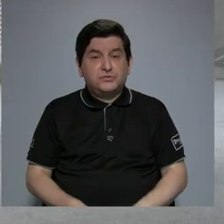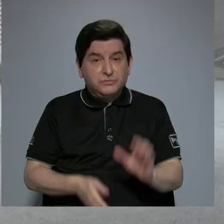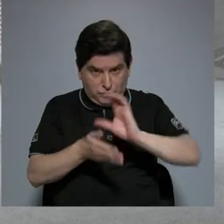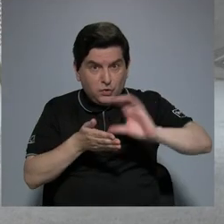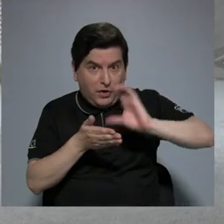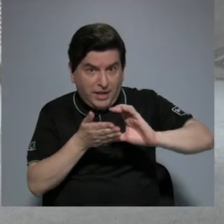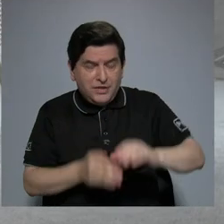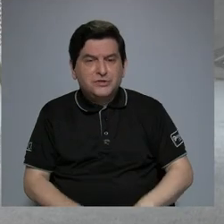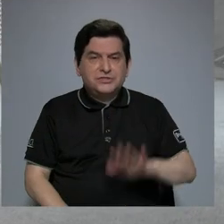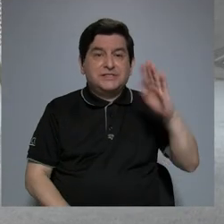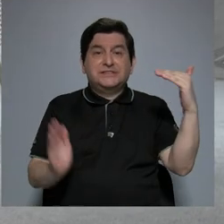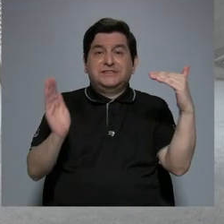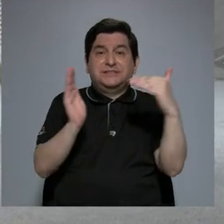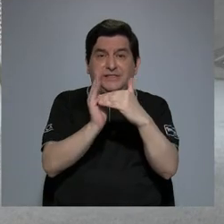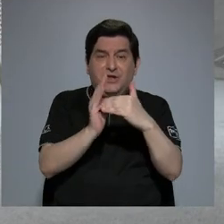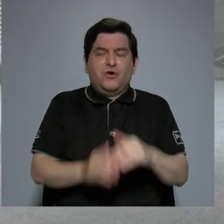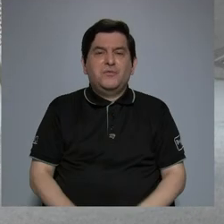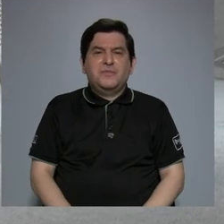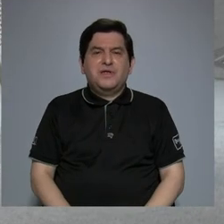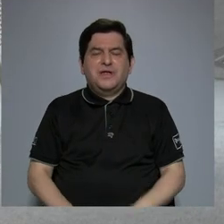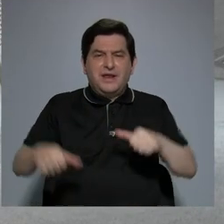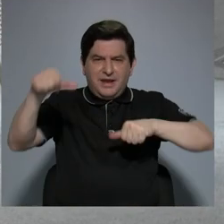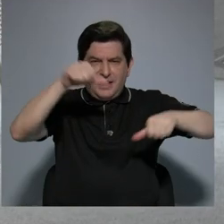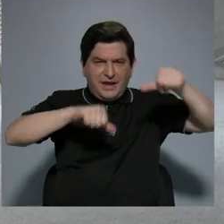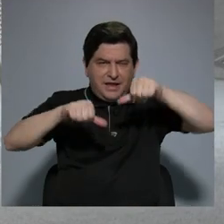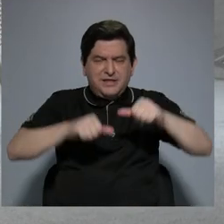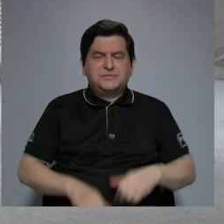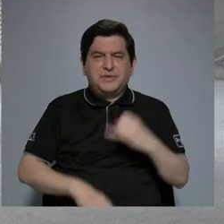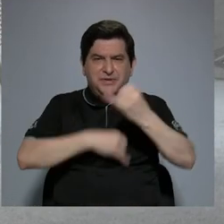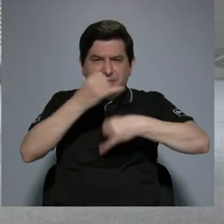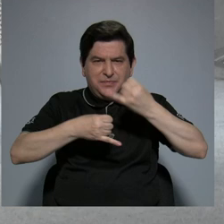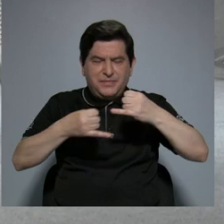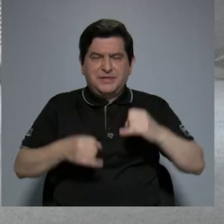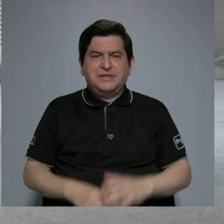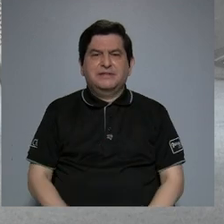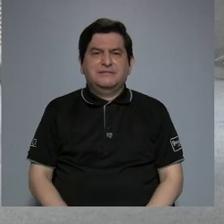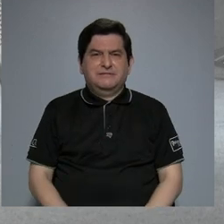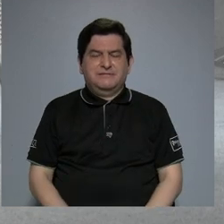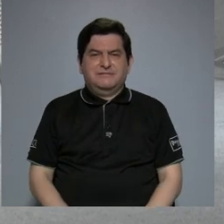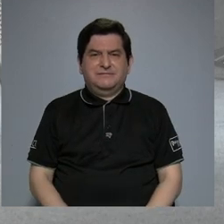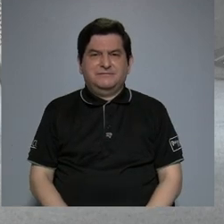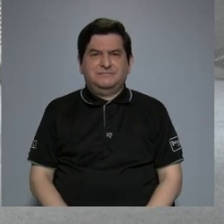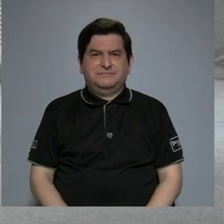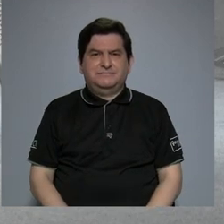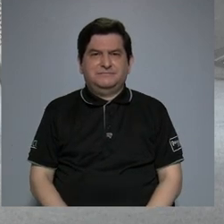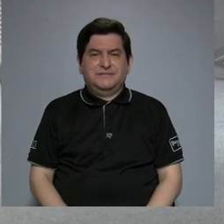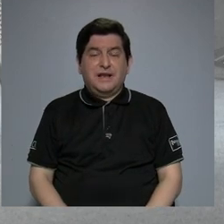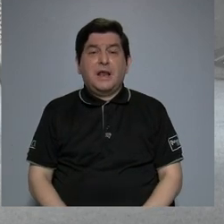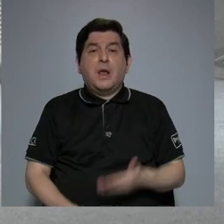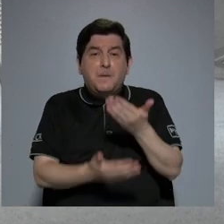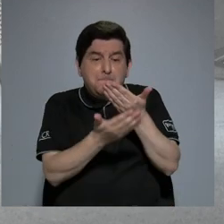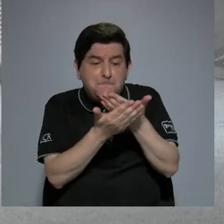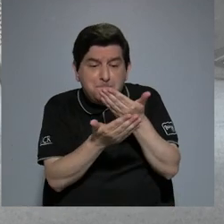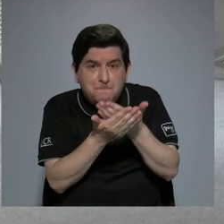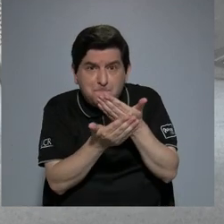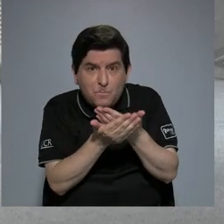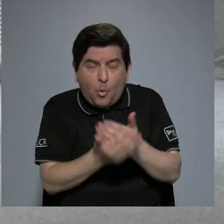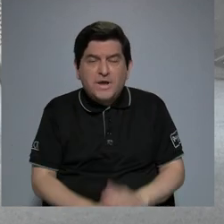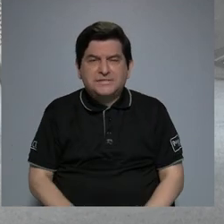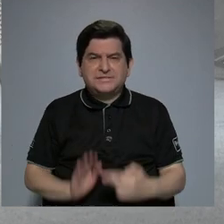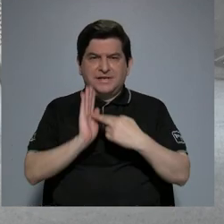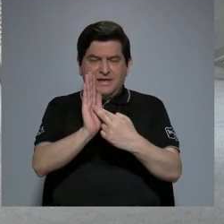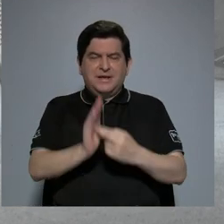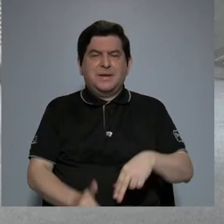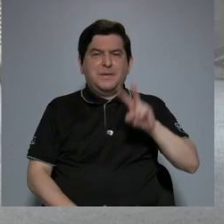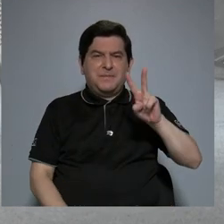5 mil de experimentales bilingües. Entonces, es una muestra representativa en todas las 27